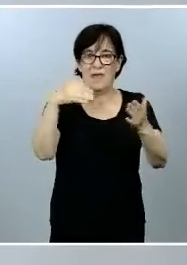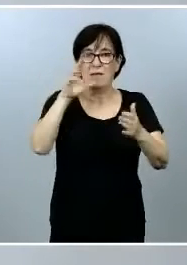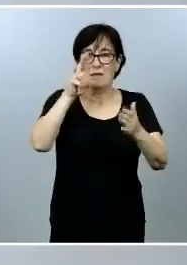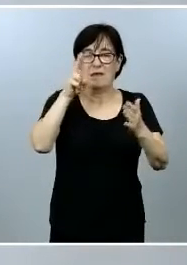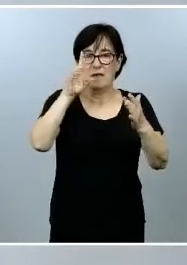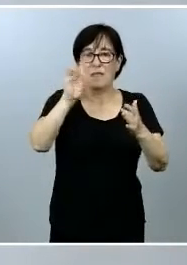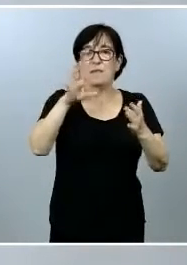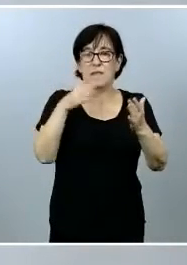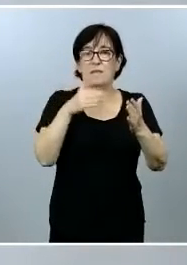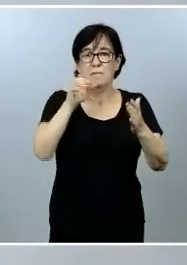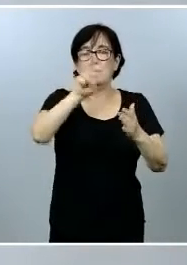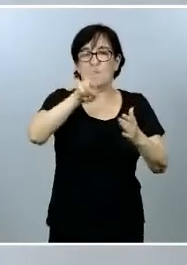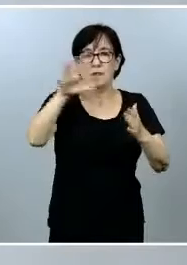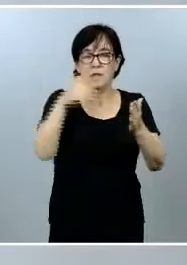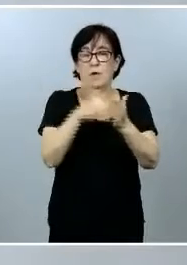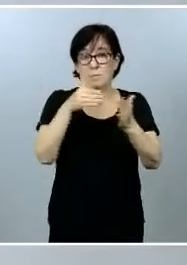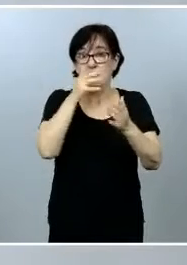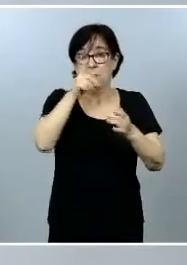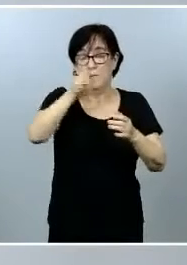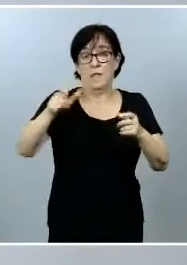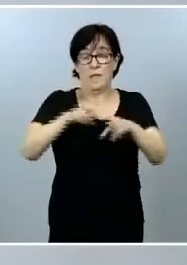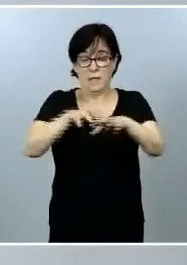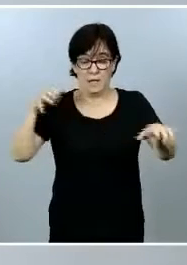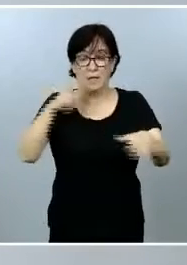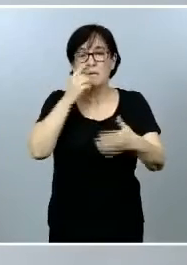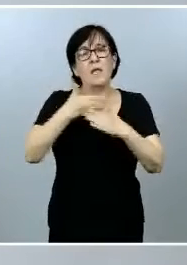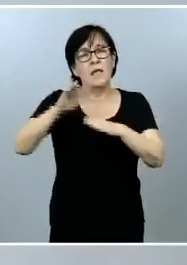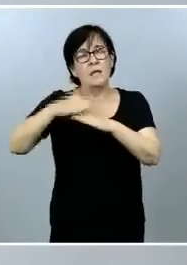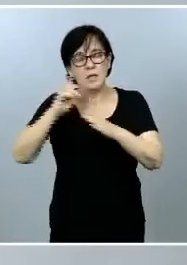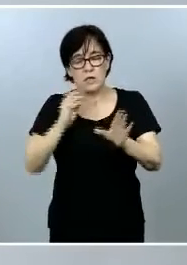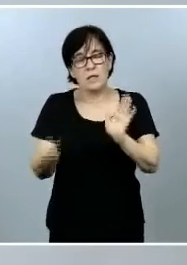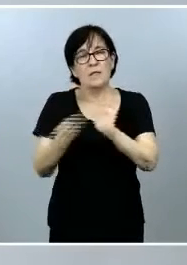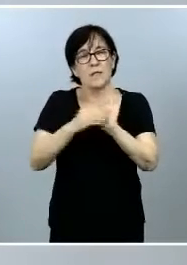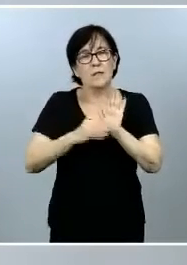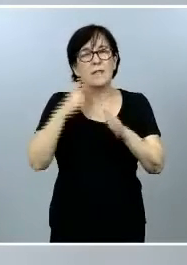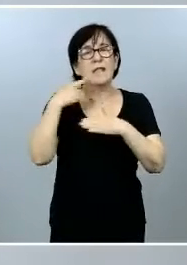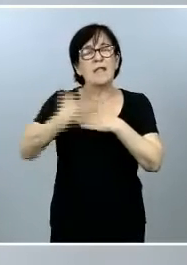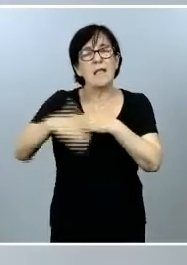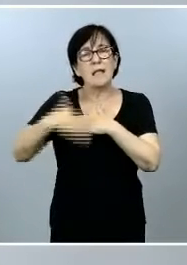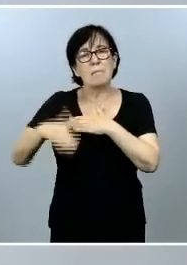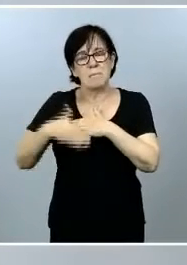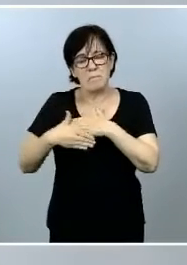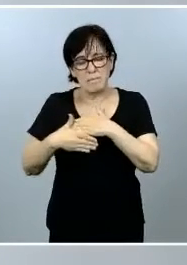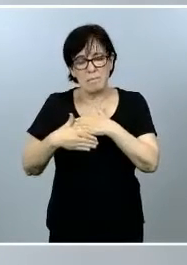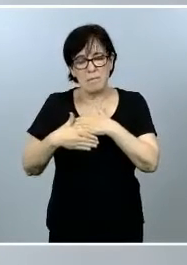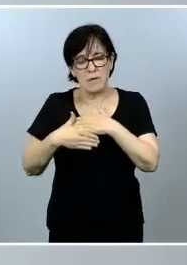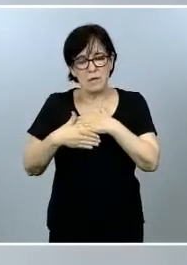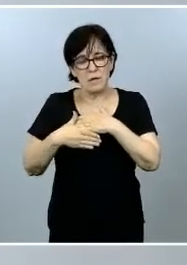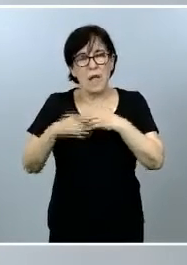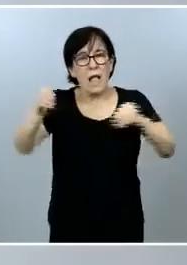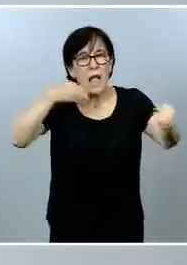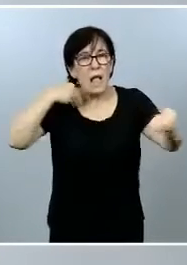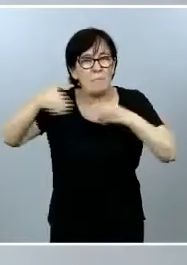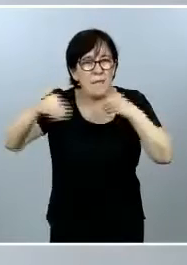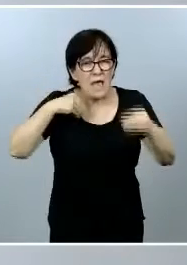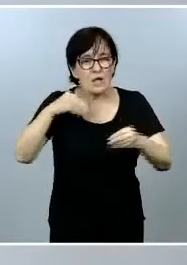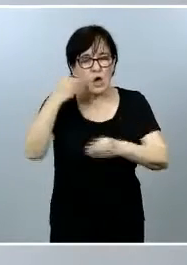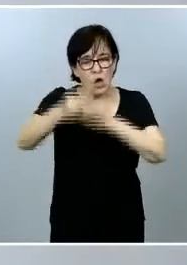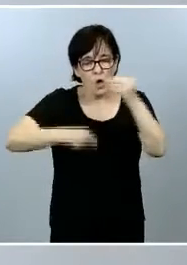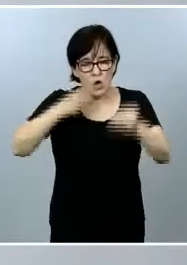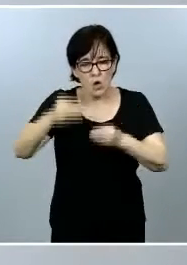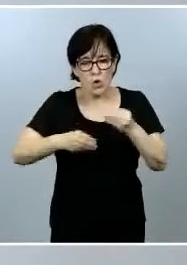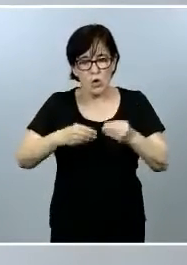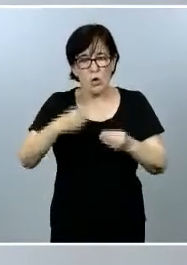resto de los municipios. Se introducen por primera vez limitaciones a los plásticos, al uso de plásticos de un solo